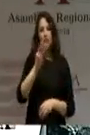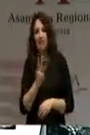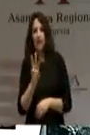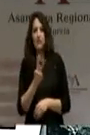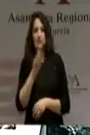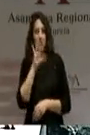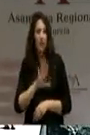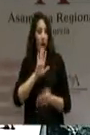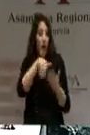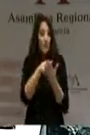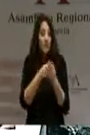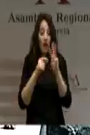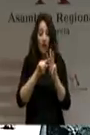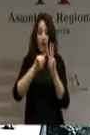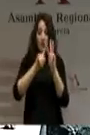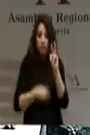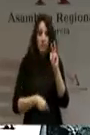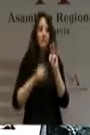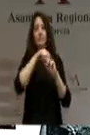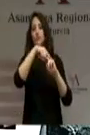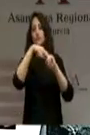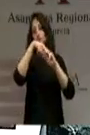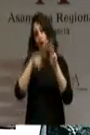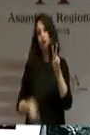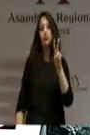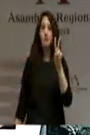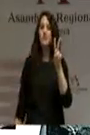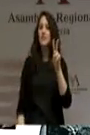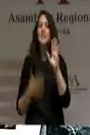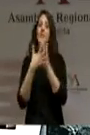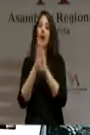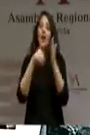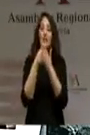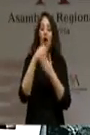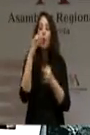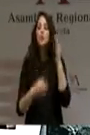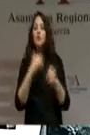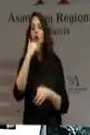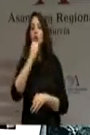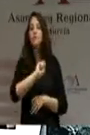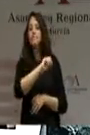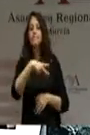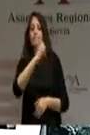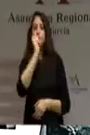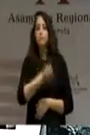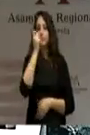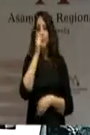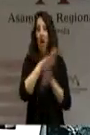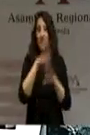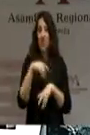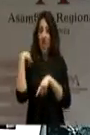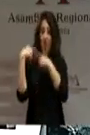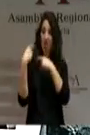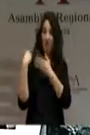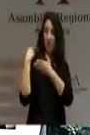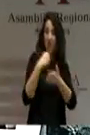retiró, por ser generosa, quedaron dos. Y cuando la justicia truncó los planes de futuro, resultó que la herencia no la podía